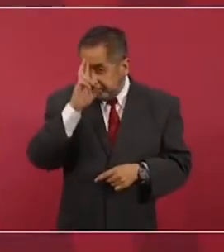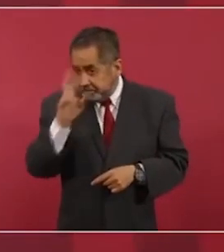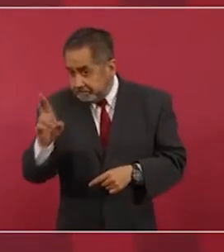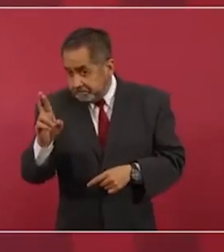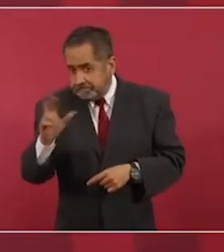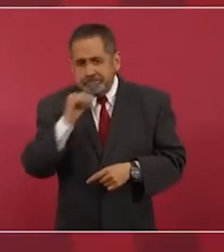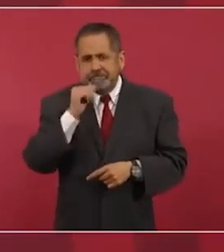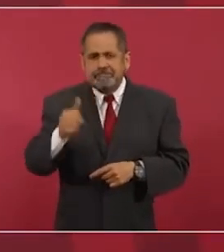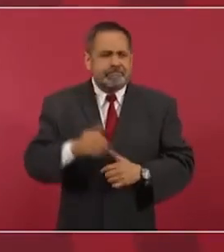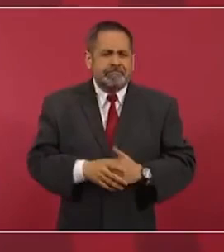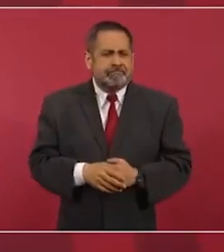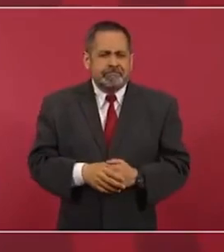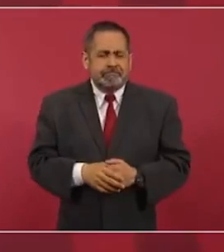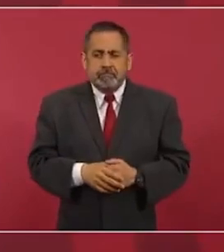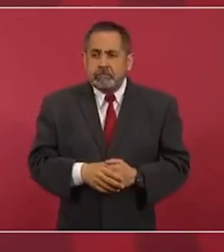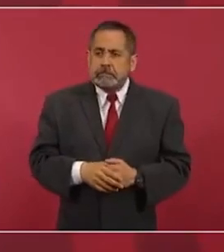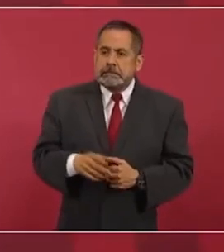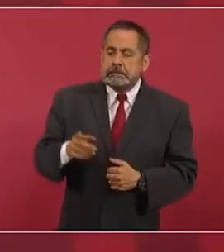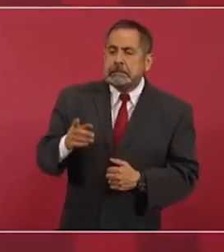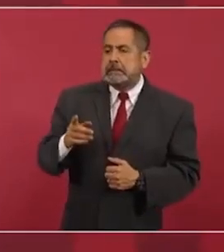les importa el pueblo